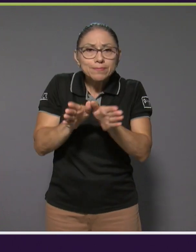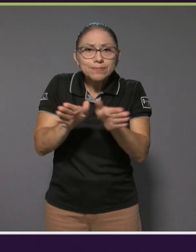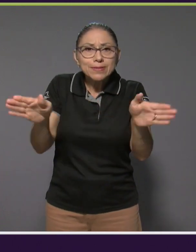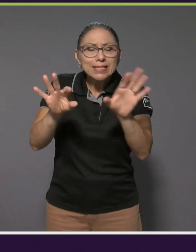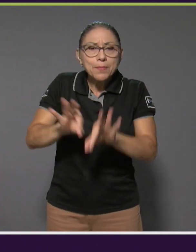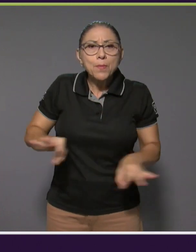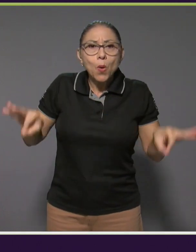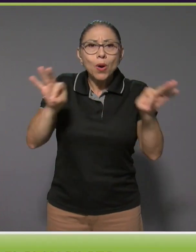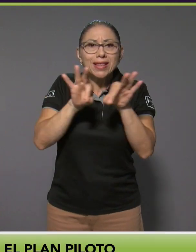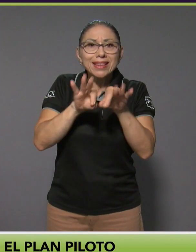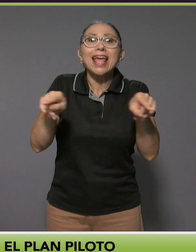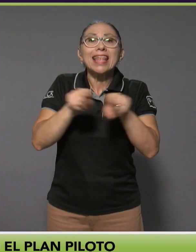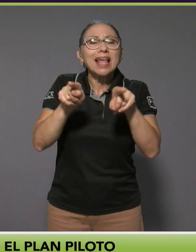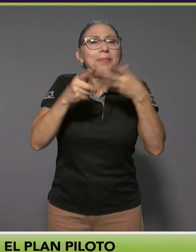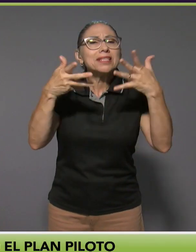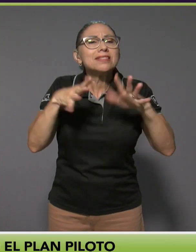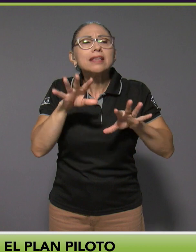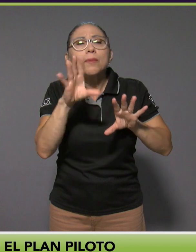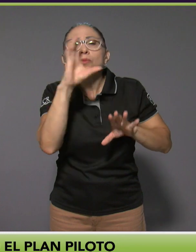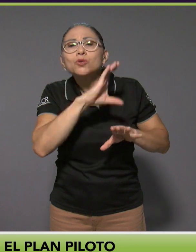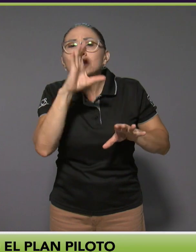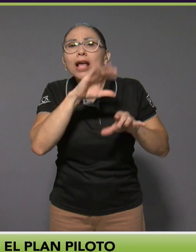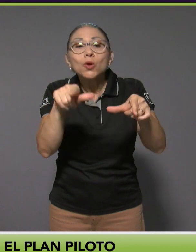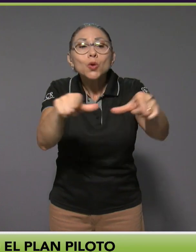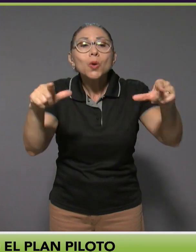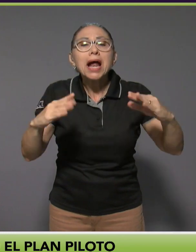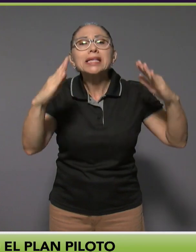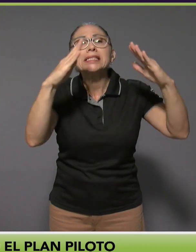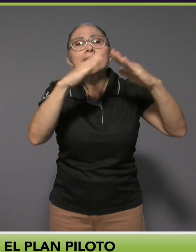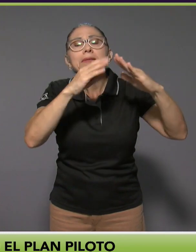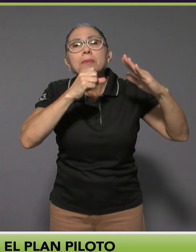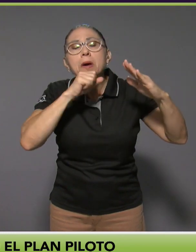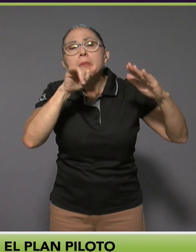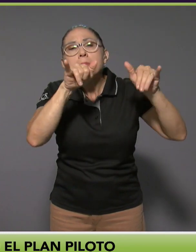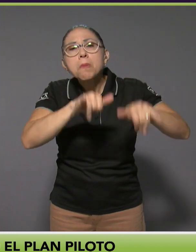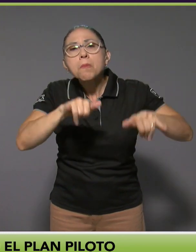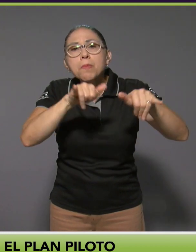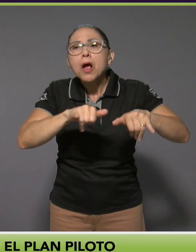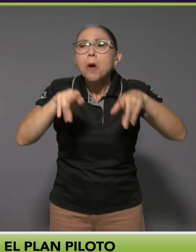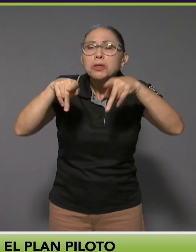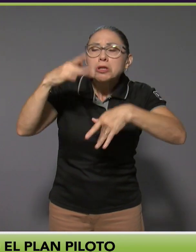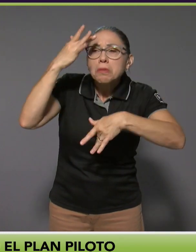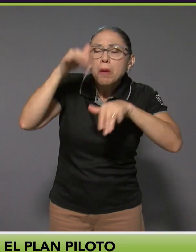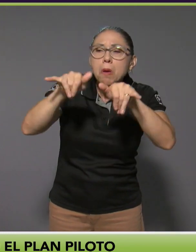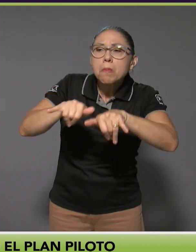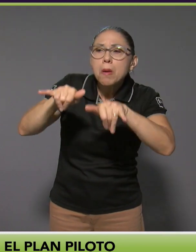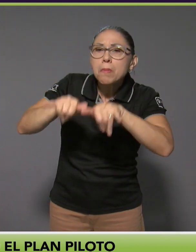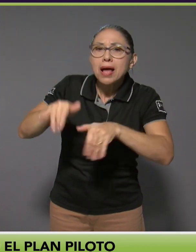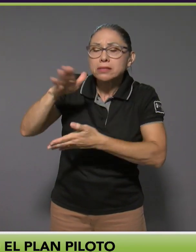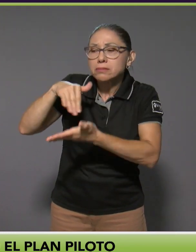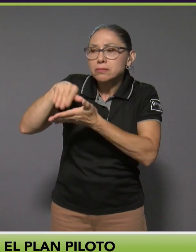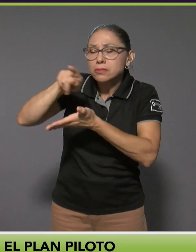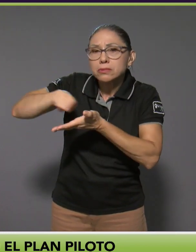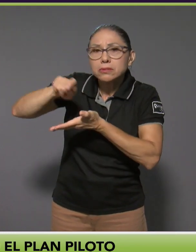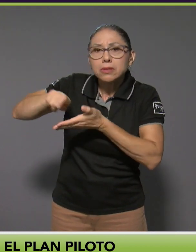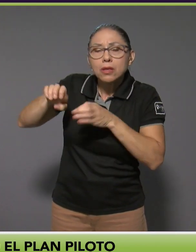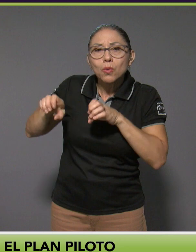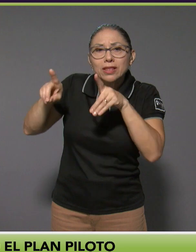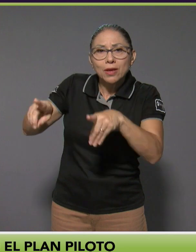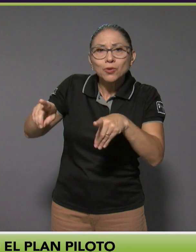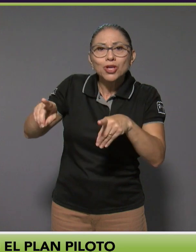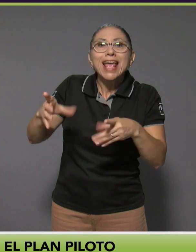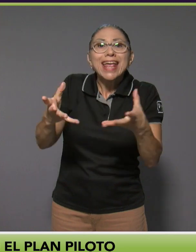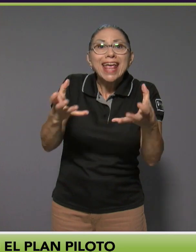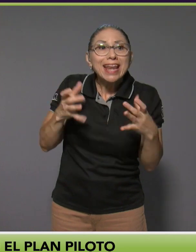mapeo de actores con los centros de unión de larga estancia, con centros educativos que estamos buscando y potencializando cómo generar alianzas